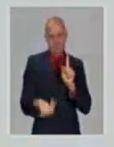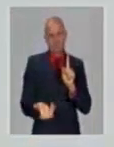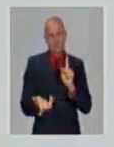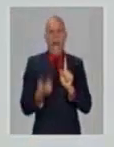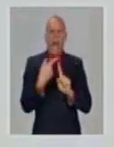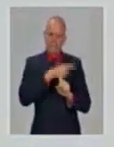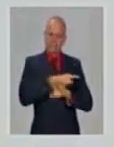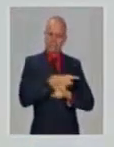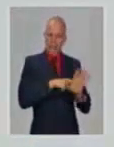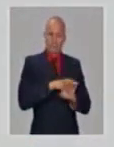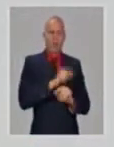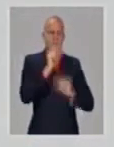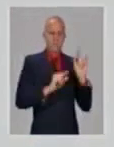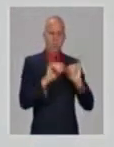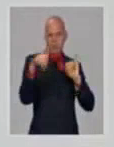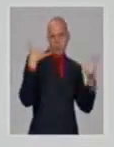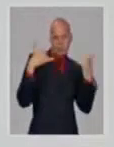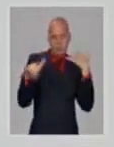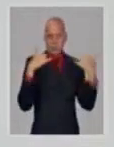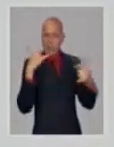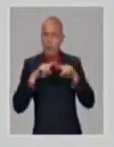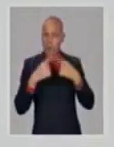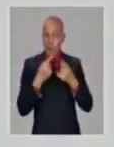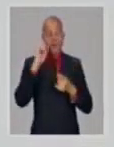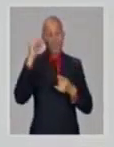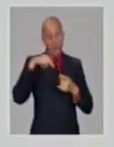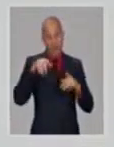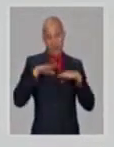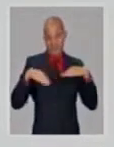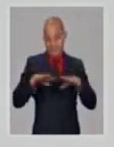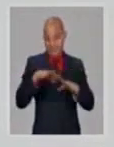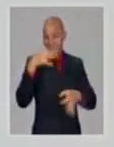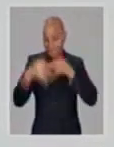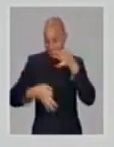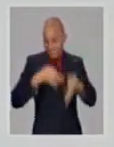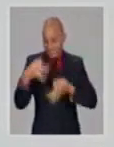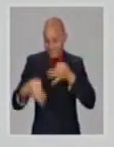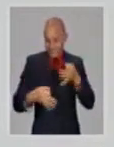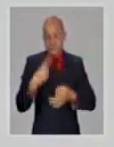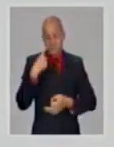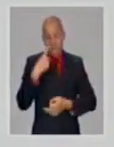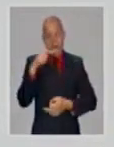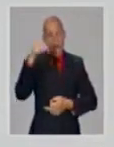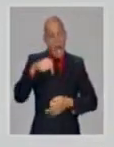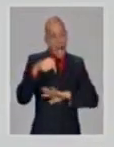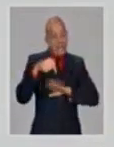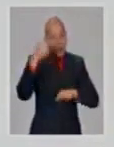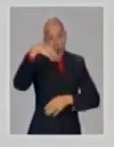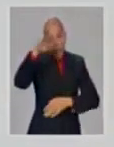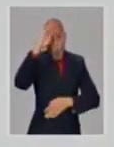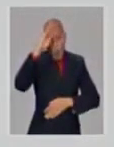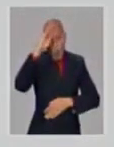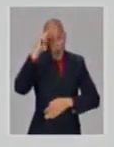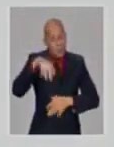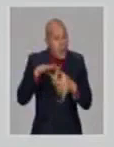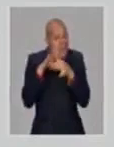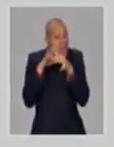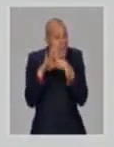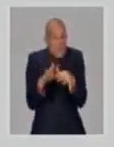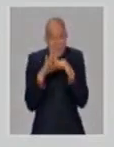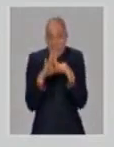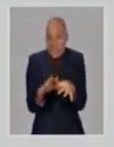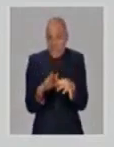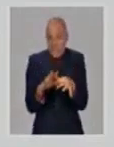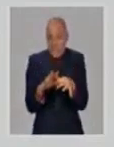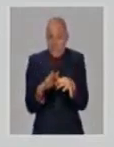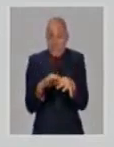expectativa y creo que sí y es como decía el ministro es una situación en que estamos en peligro pero el peligro hay que